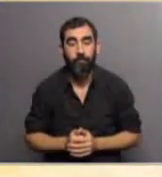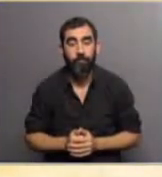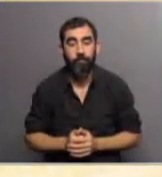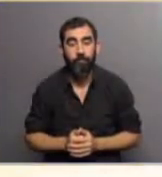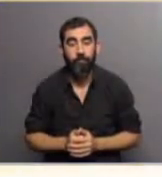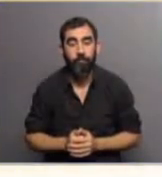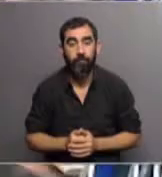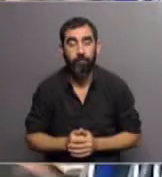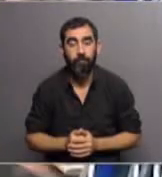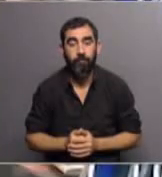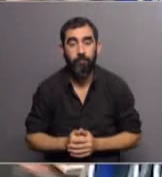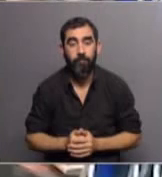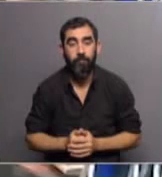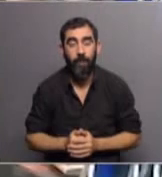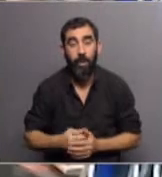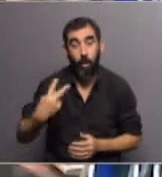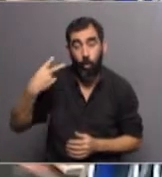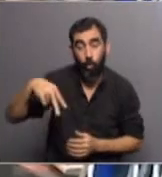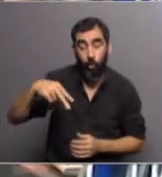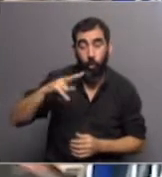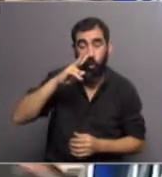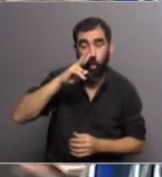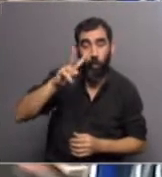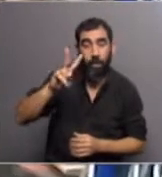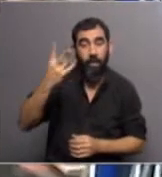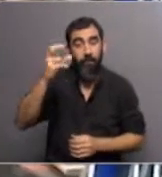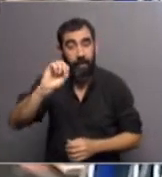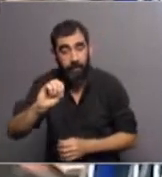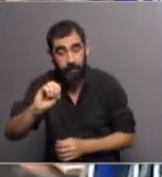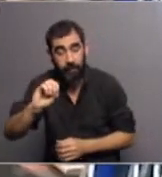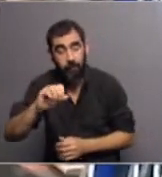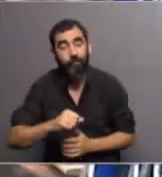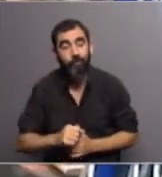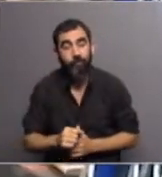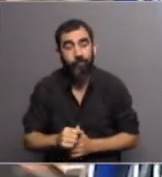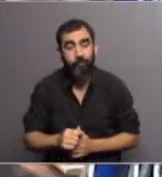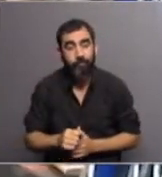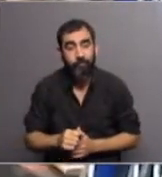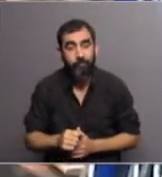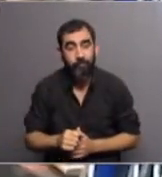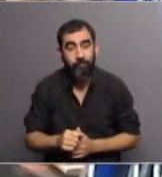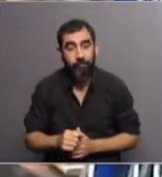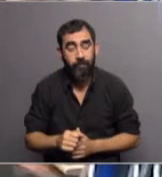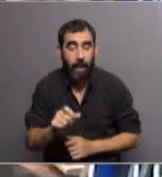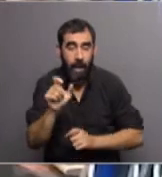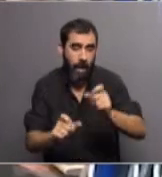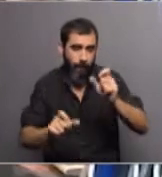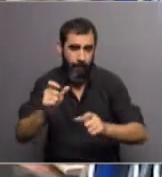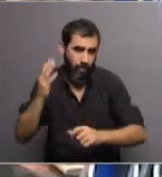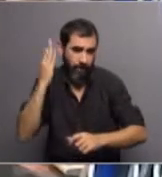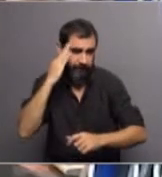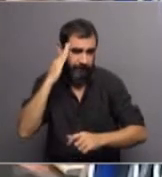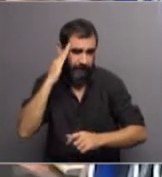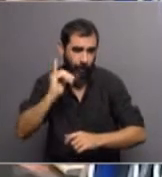Fue en noviembre del 2020 cuando, como mucha gente se enteró, fue la